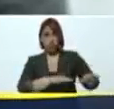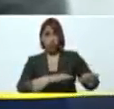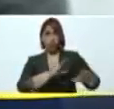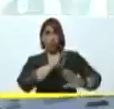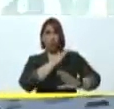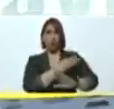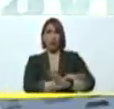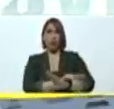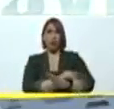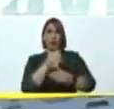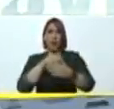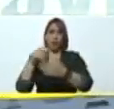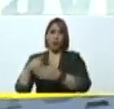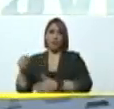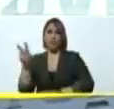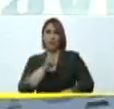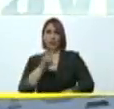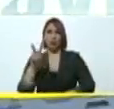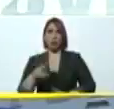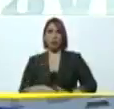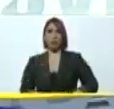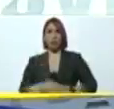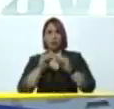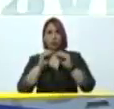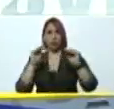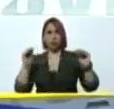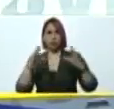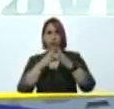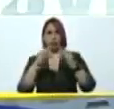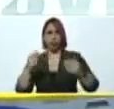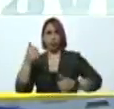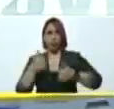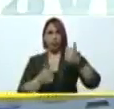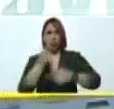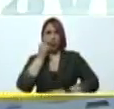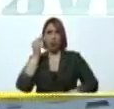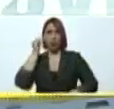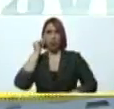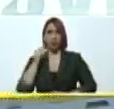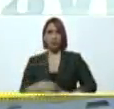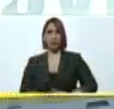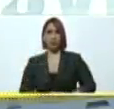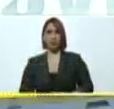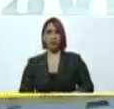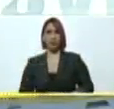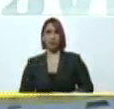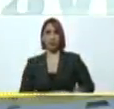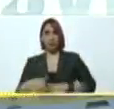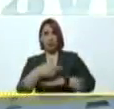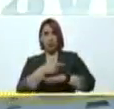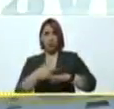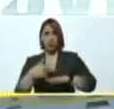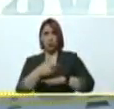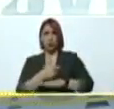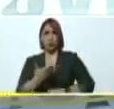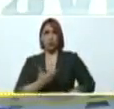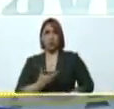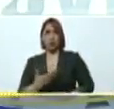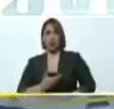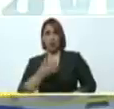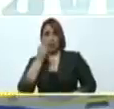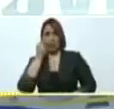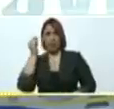electoral venezolano, y llamo a todos los candidatos y candidatas, a gobernaciones, alcaldías,